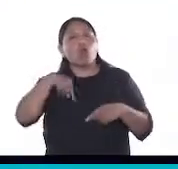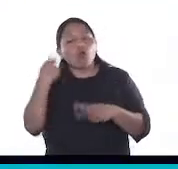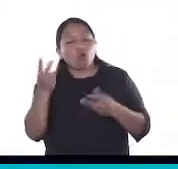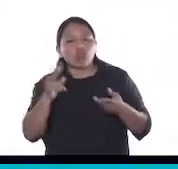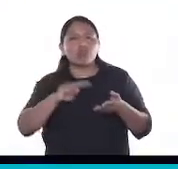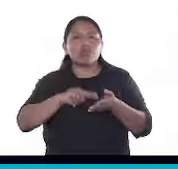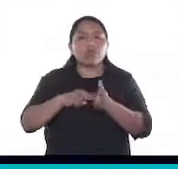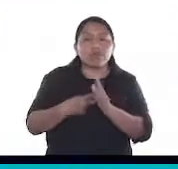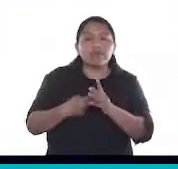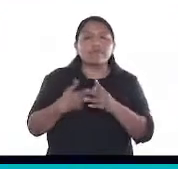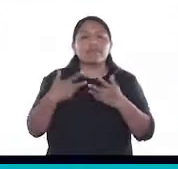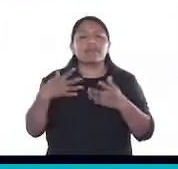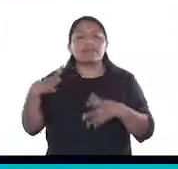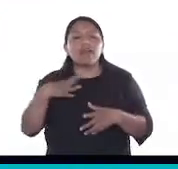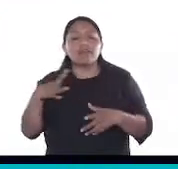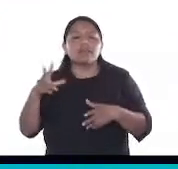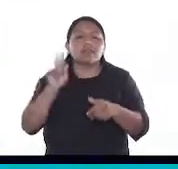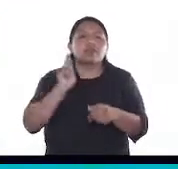de inseguridad más.